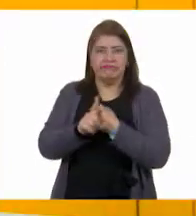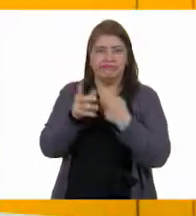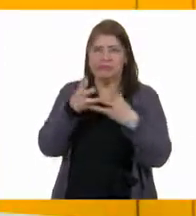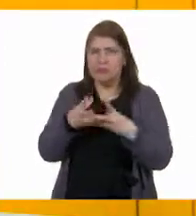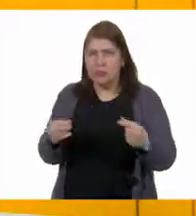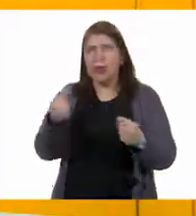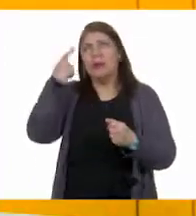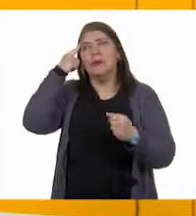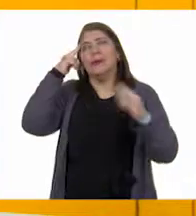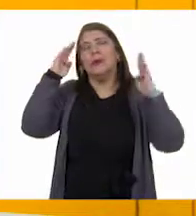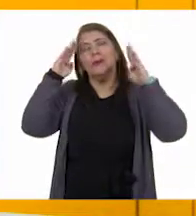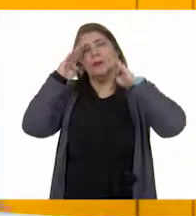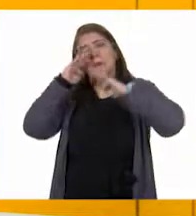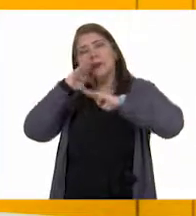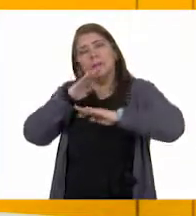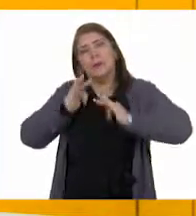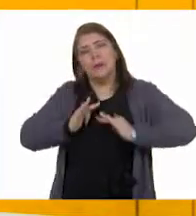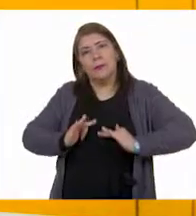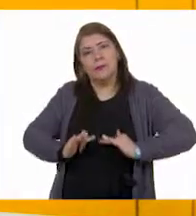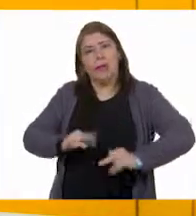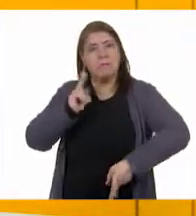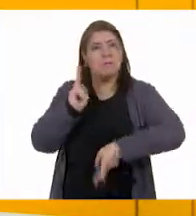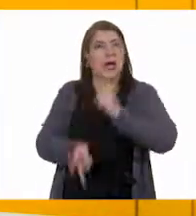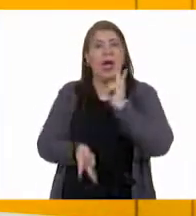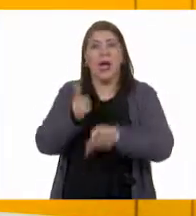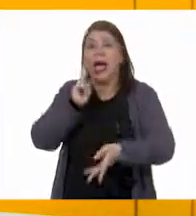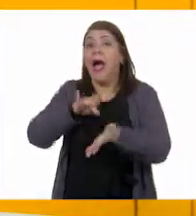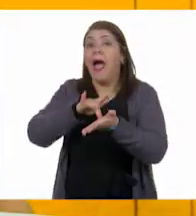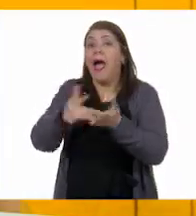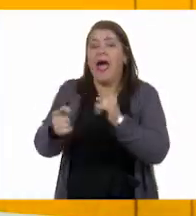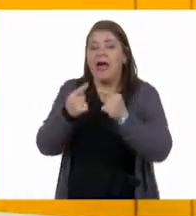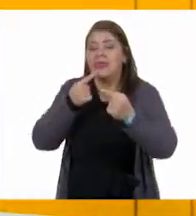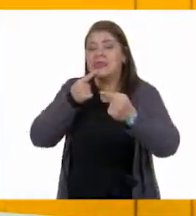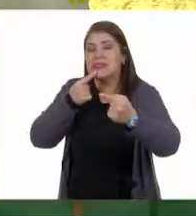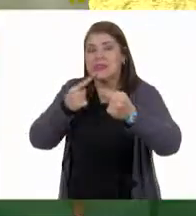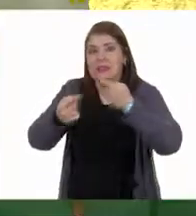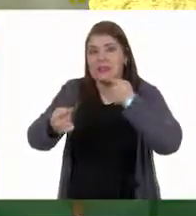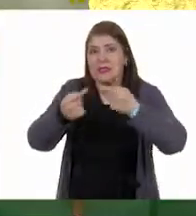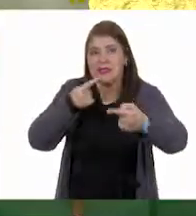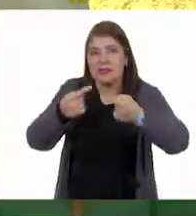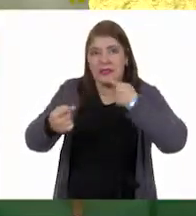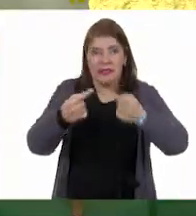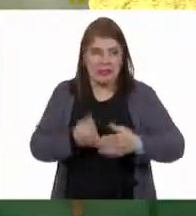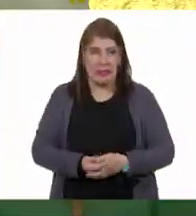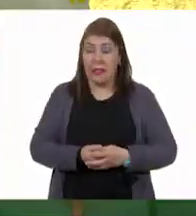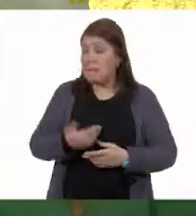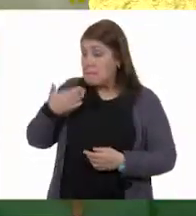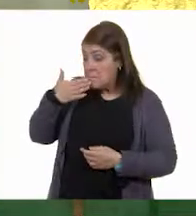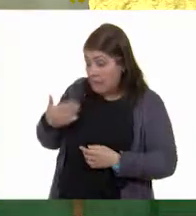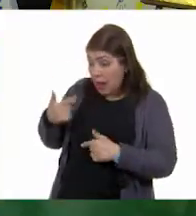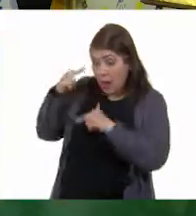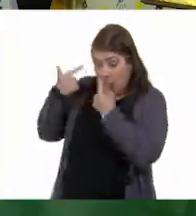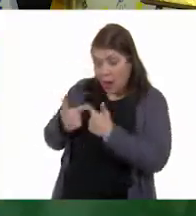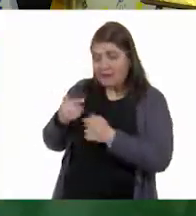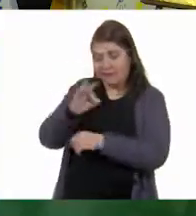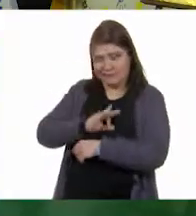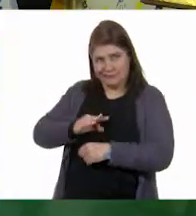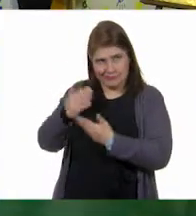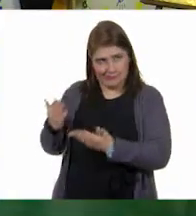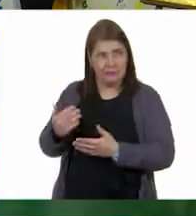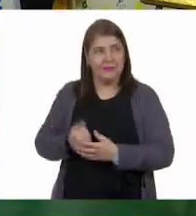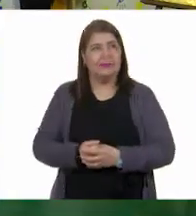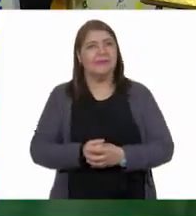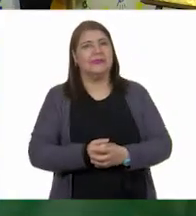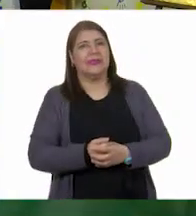estuvimos calmados y hablamos, o sea, dialogamos. Muy bien, Gloria, felicidades. Eric,